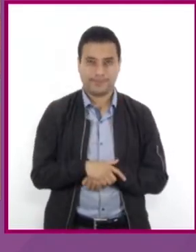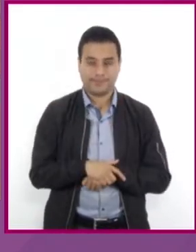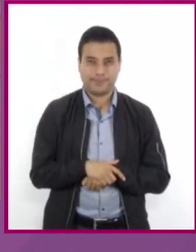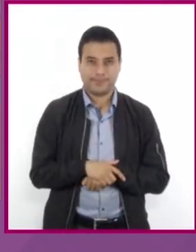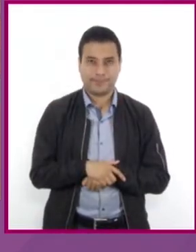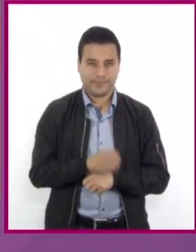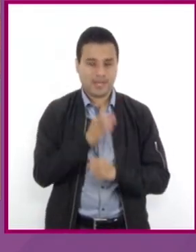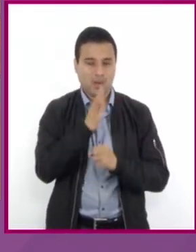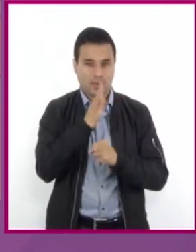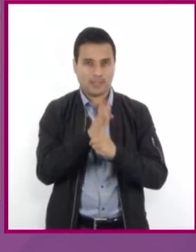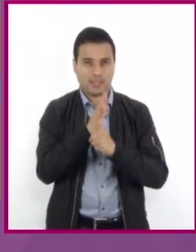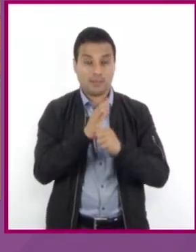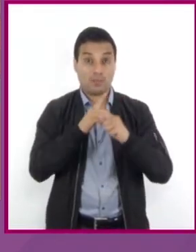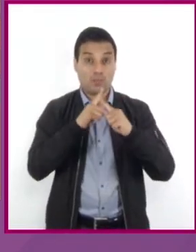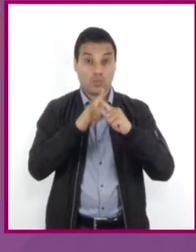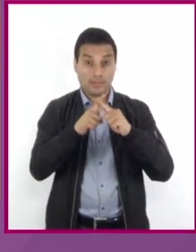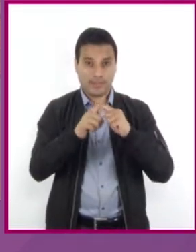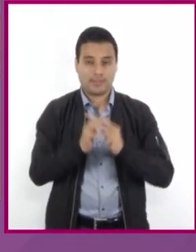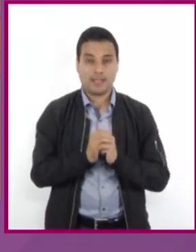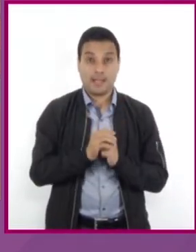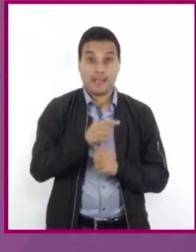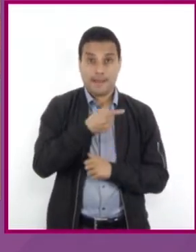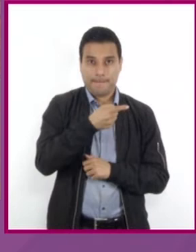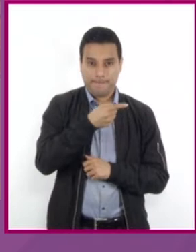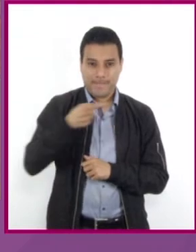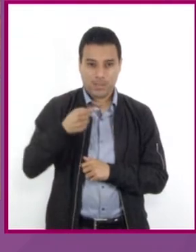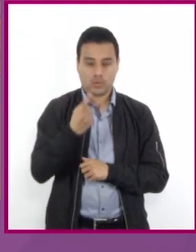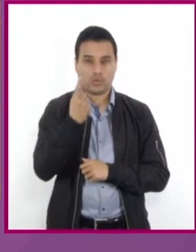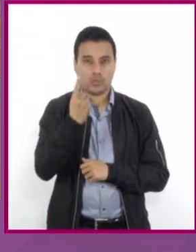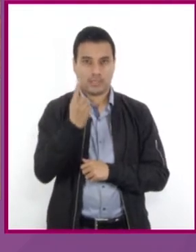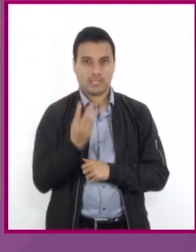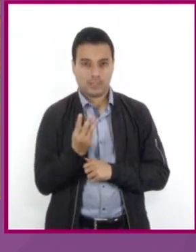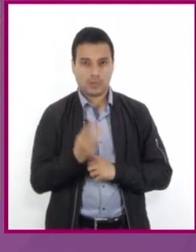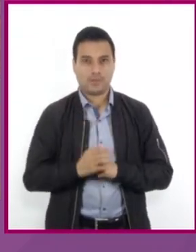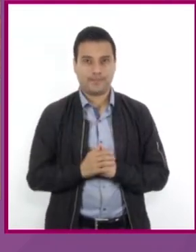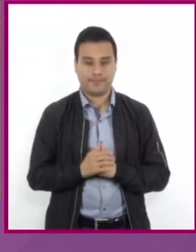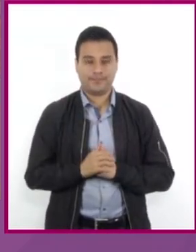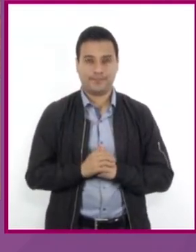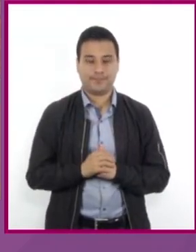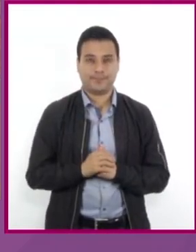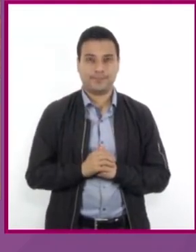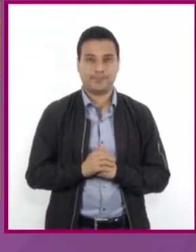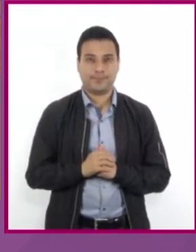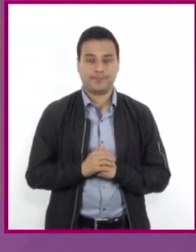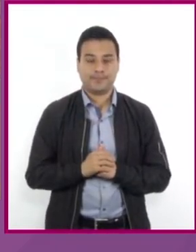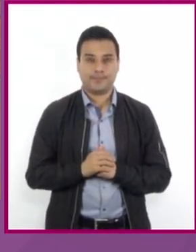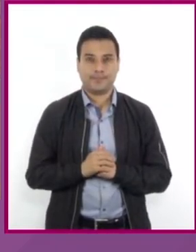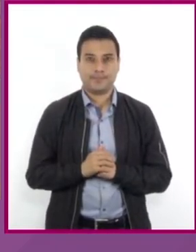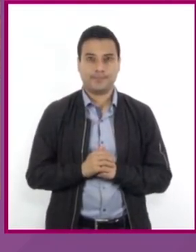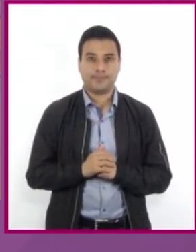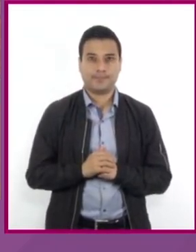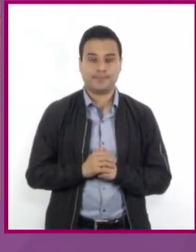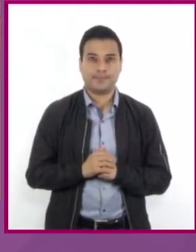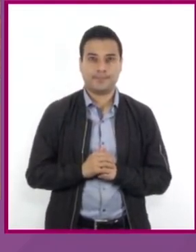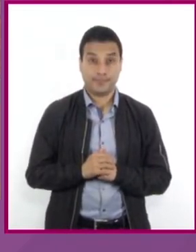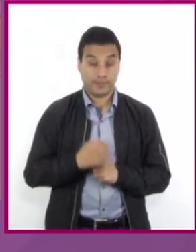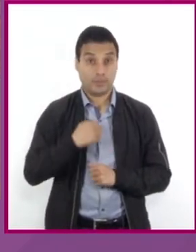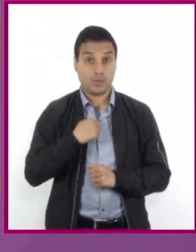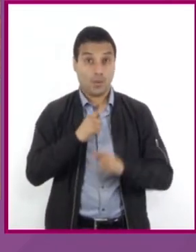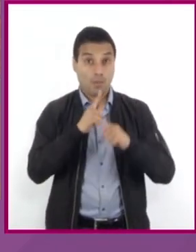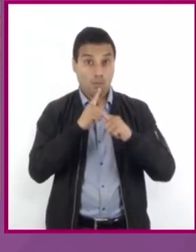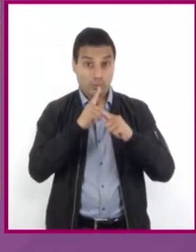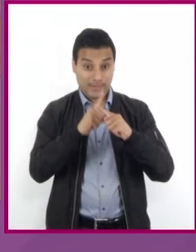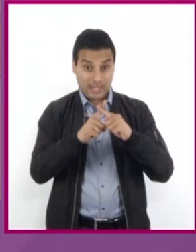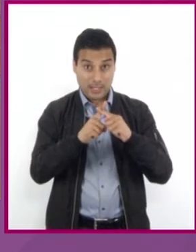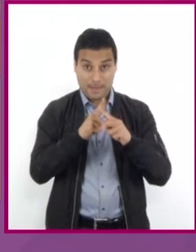multiplicaremos por menos un tercio ambos miembros de la ecuación. Al multiplicar